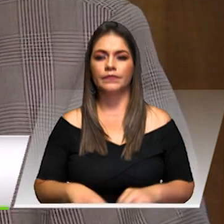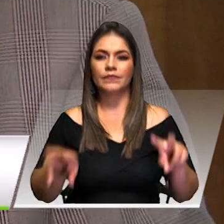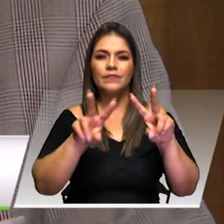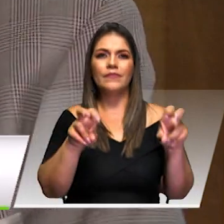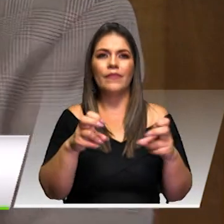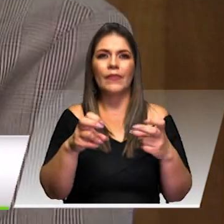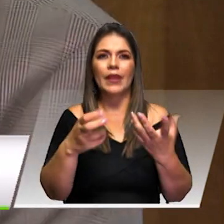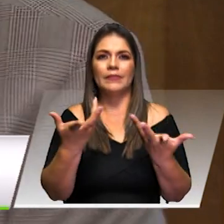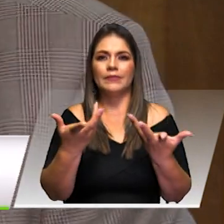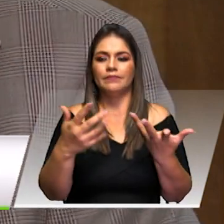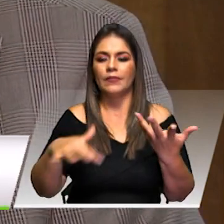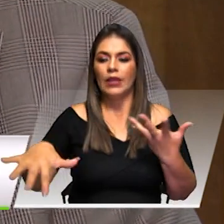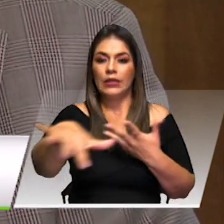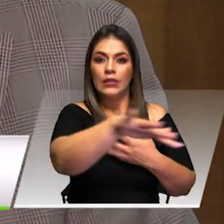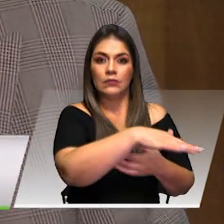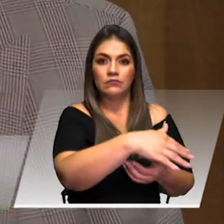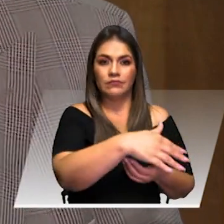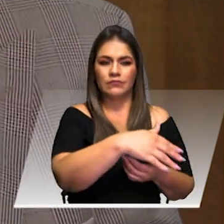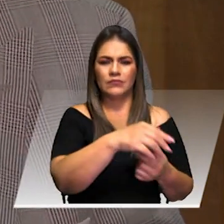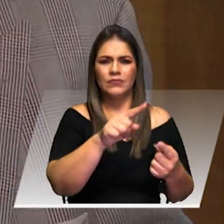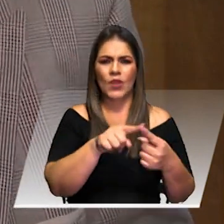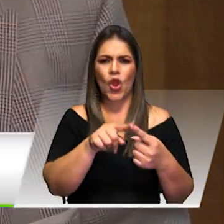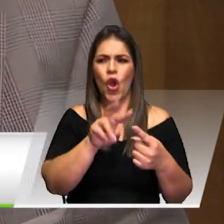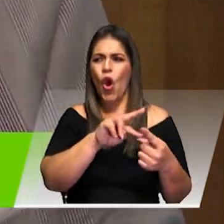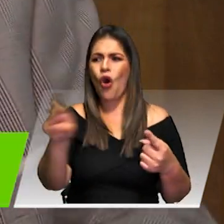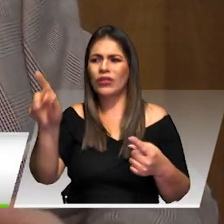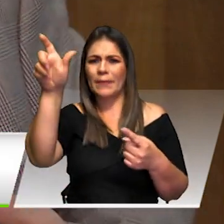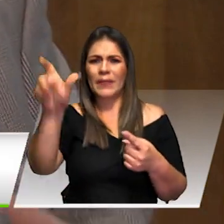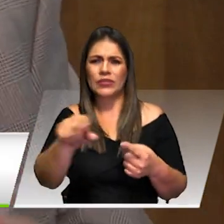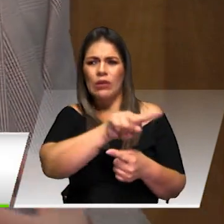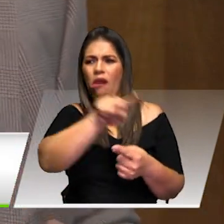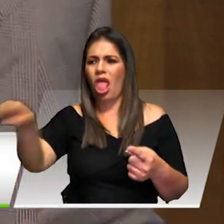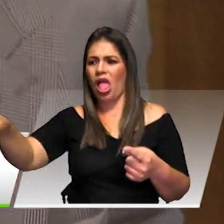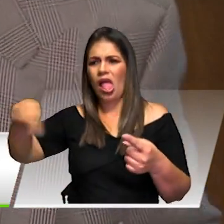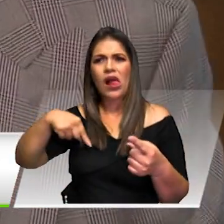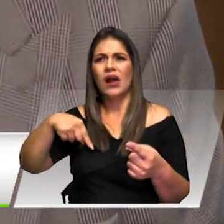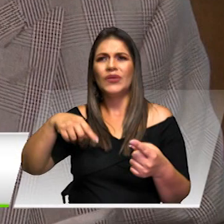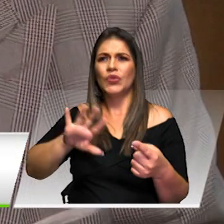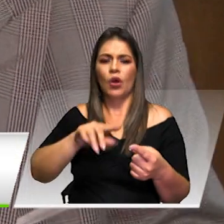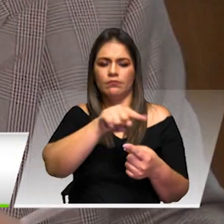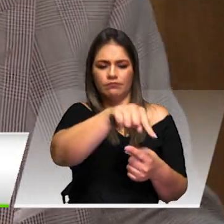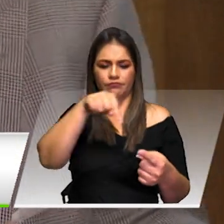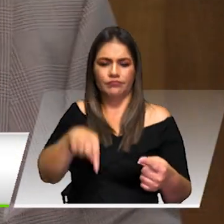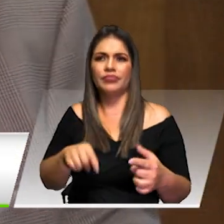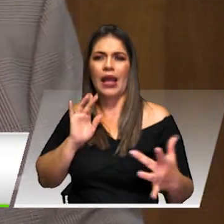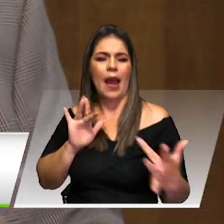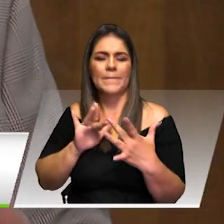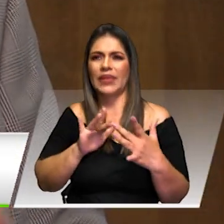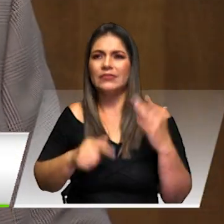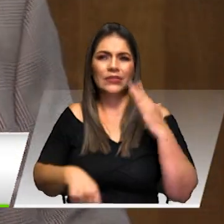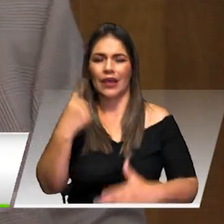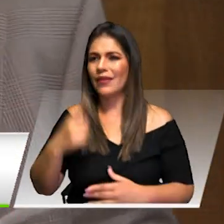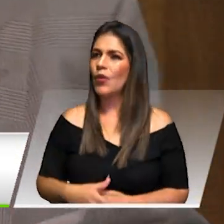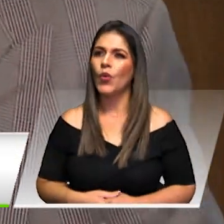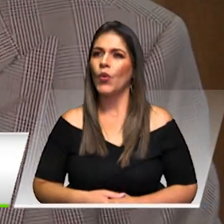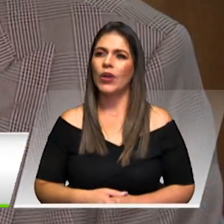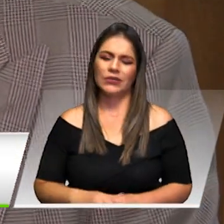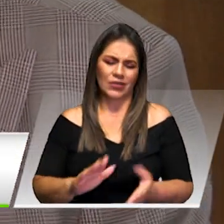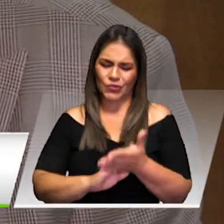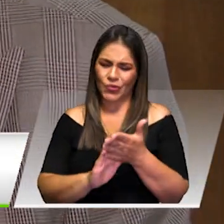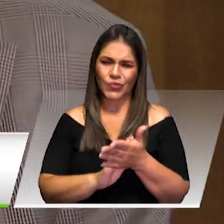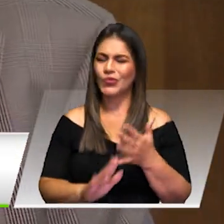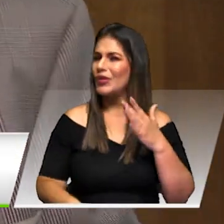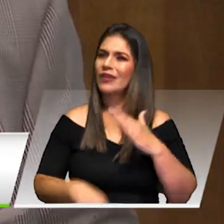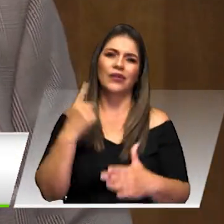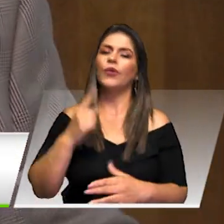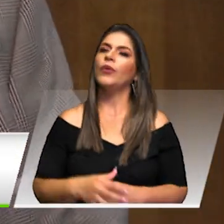que no haya una intermediación innecesaria. A veces no se puede evitar algunos pasos de comercialización, pero hay otros pasos que